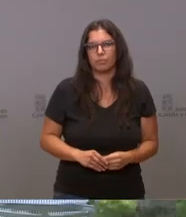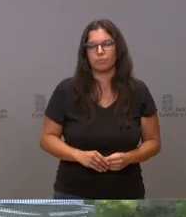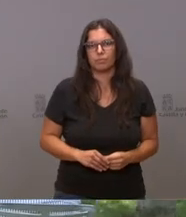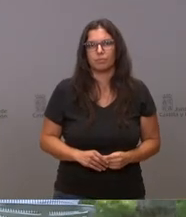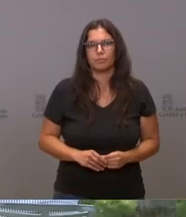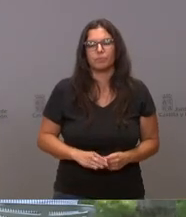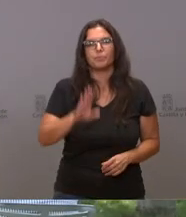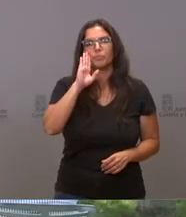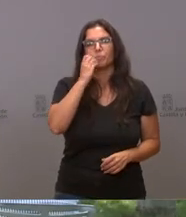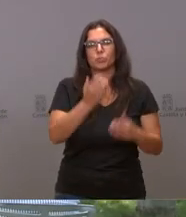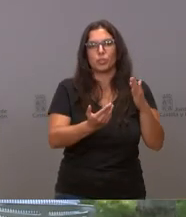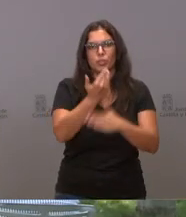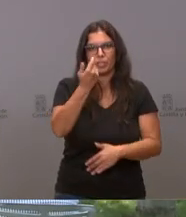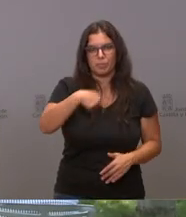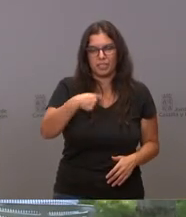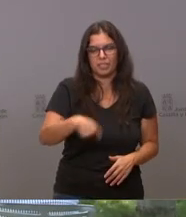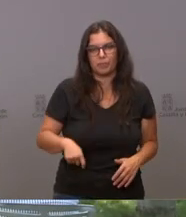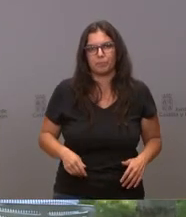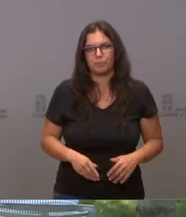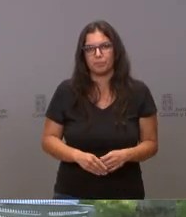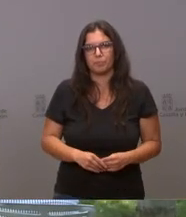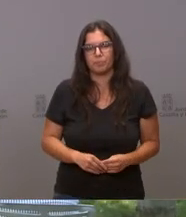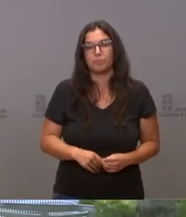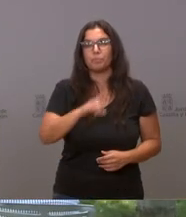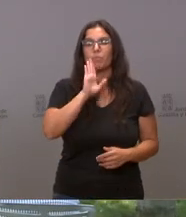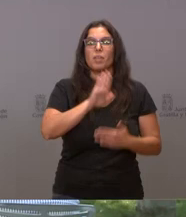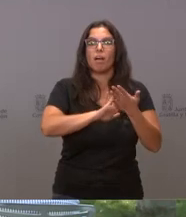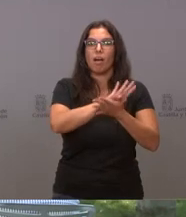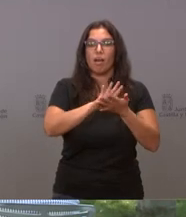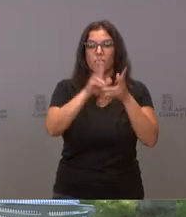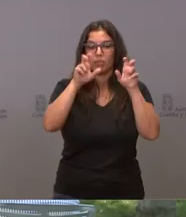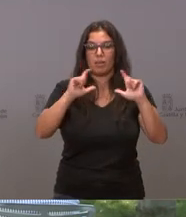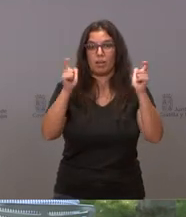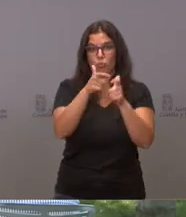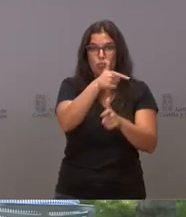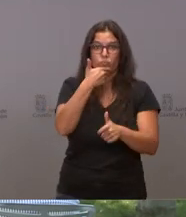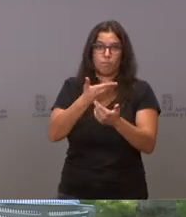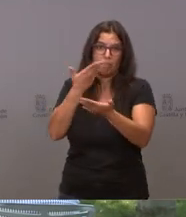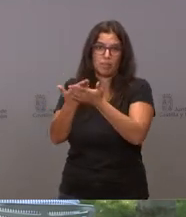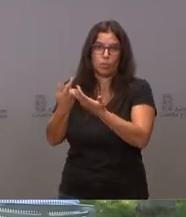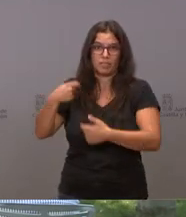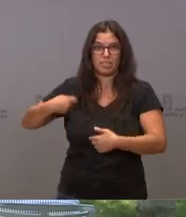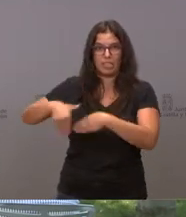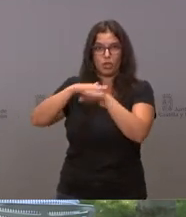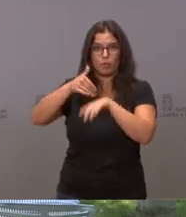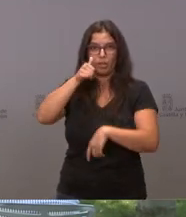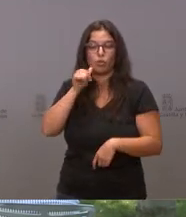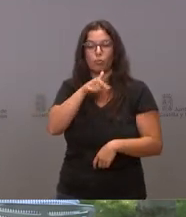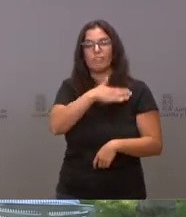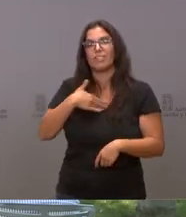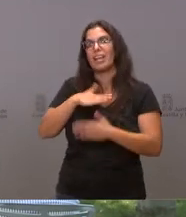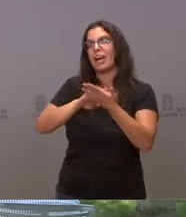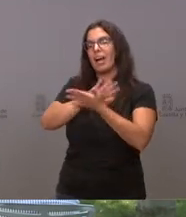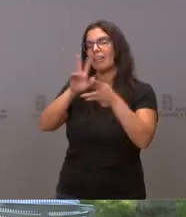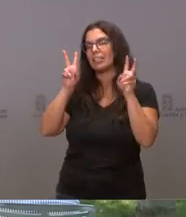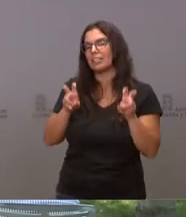Hola, buenos días, presidente. Buenos Ha hablado usted de que en esa reunión que le ha pedido al presidente del Gobierno, uno de los temas que le quiere plantear son